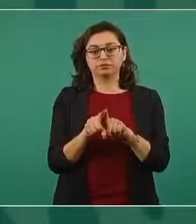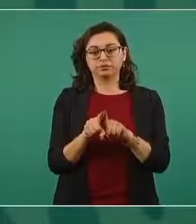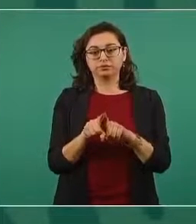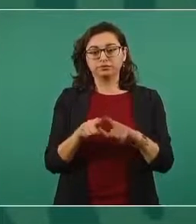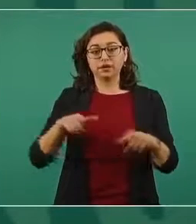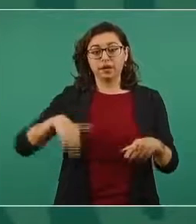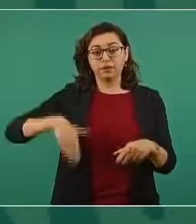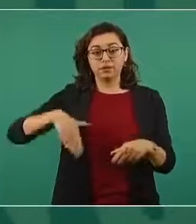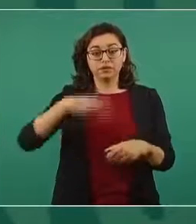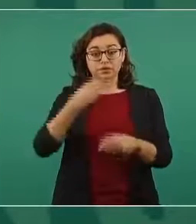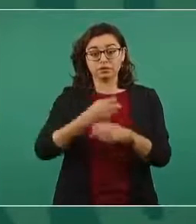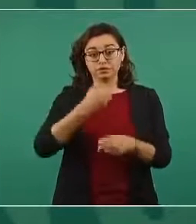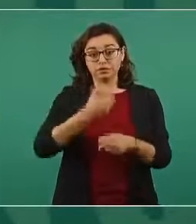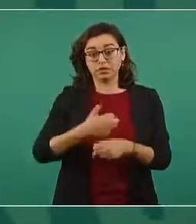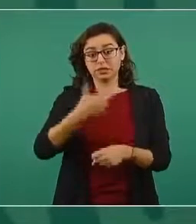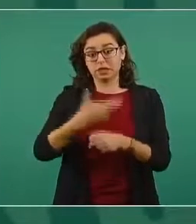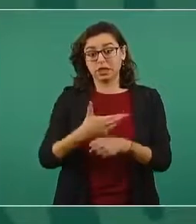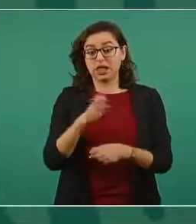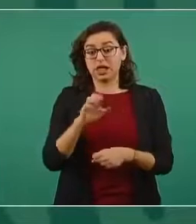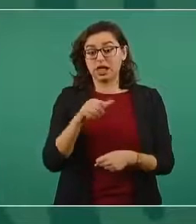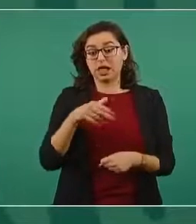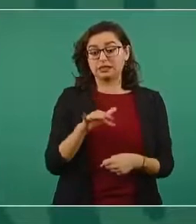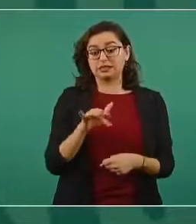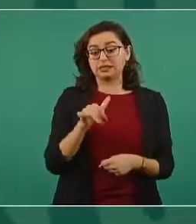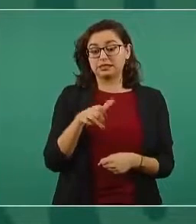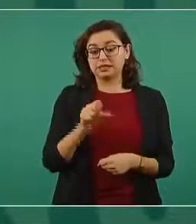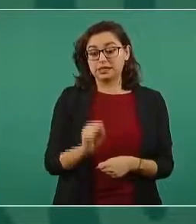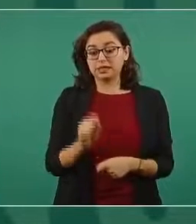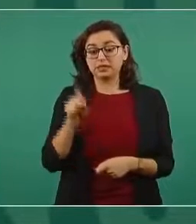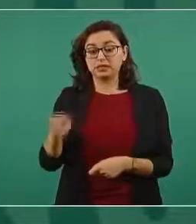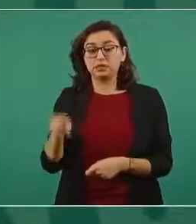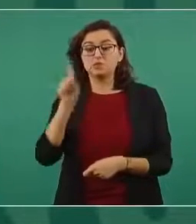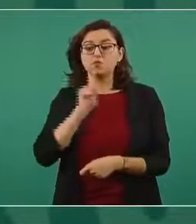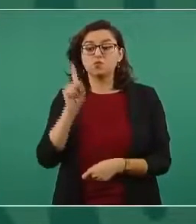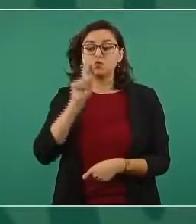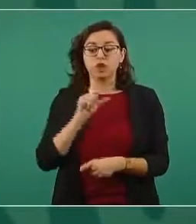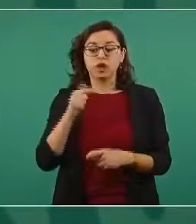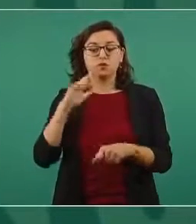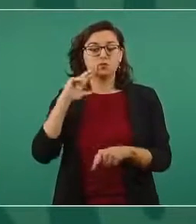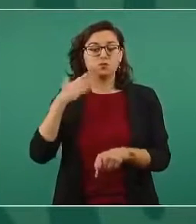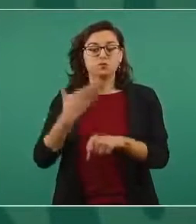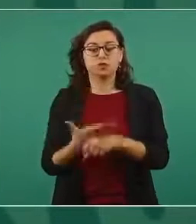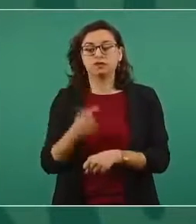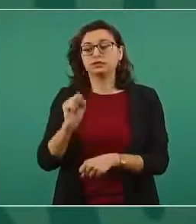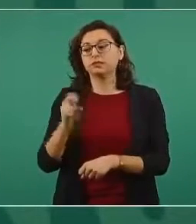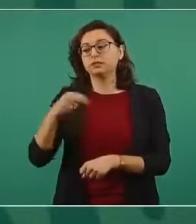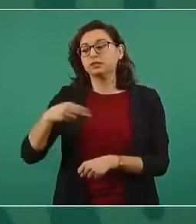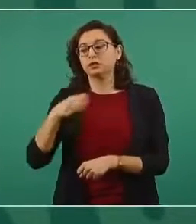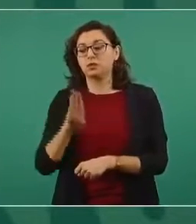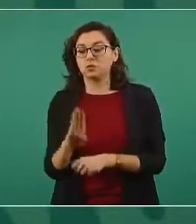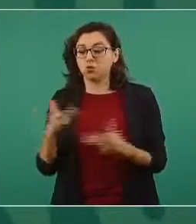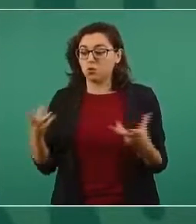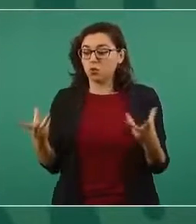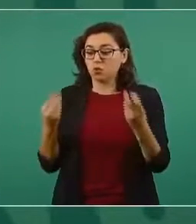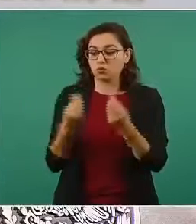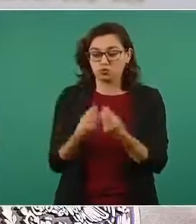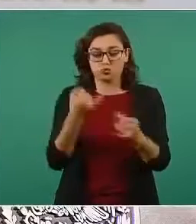subsecretario Encinas y la compañera encargada de búsqueda y dieron a conocer cifras